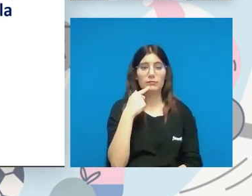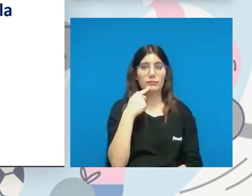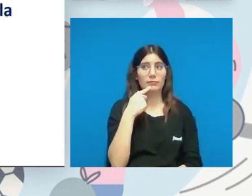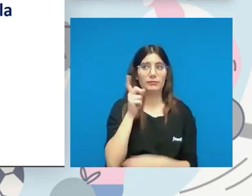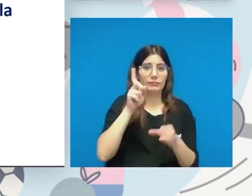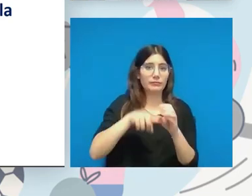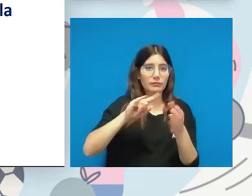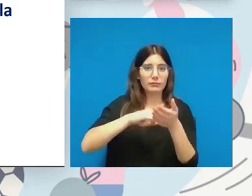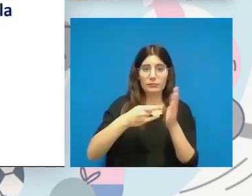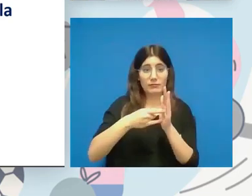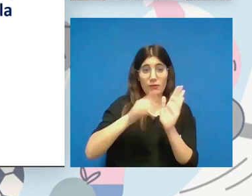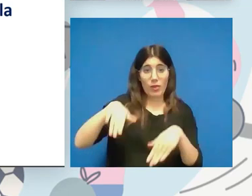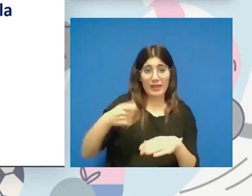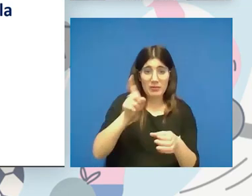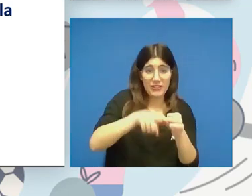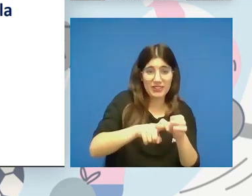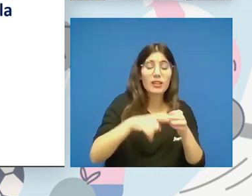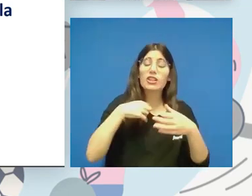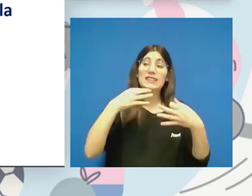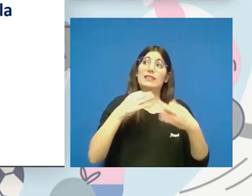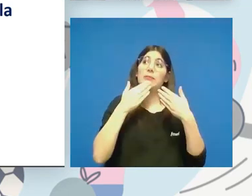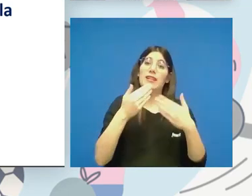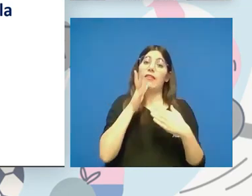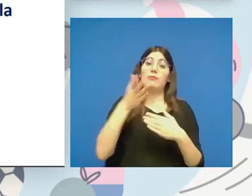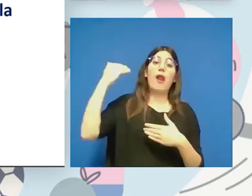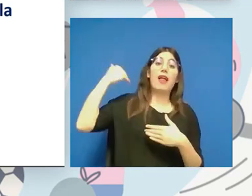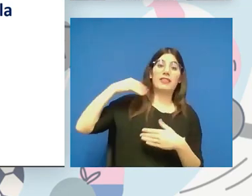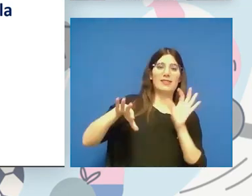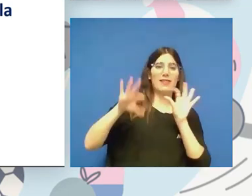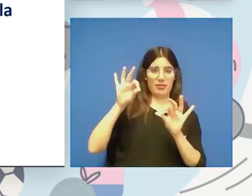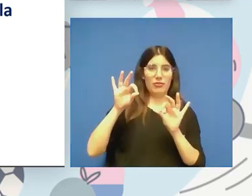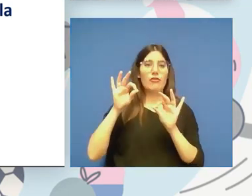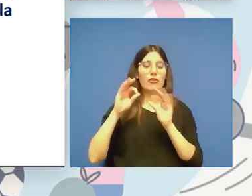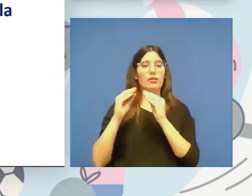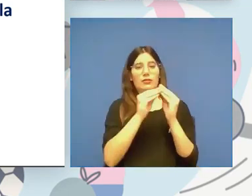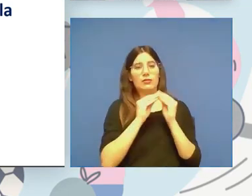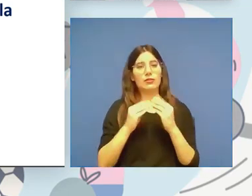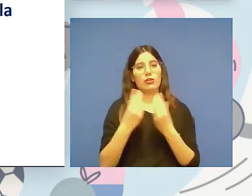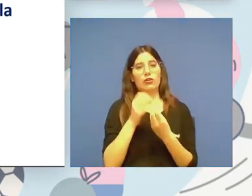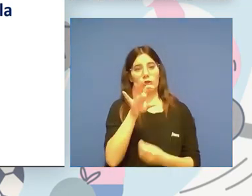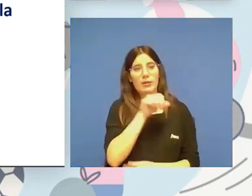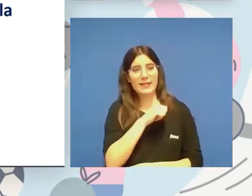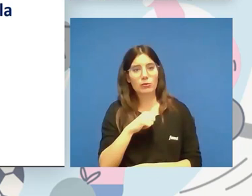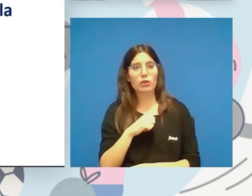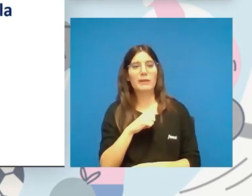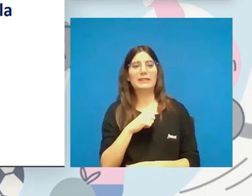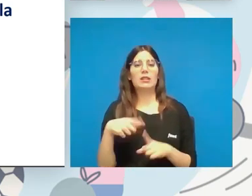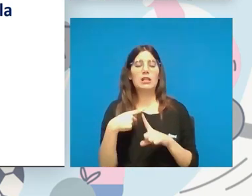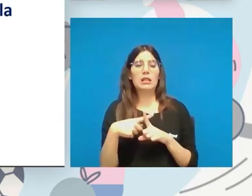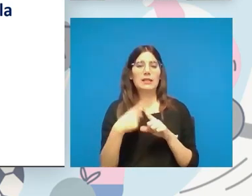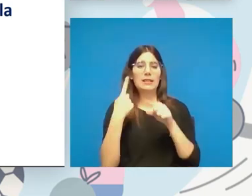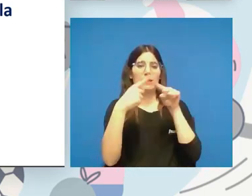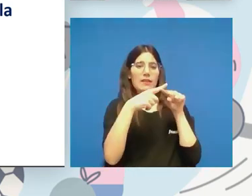proyecto siempre quiero agradecer a los que tomaron esta decisión de manera consensuada con las comunidades autónomas y con los diferentes